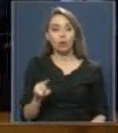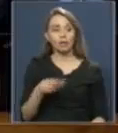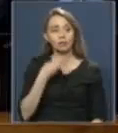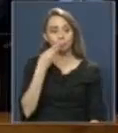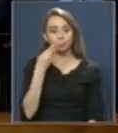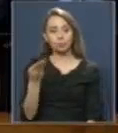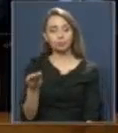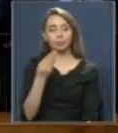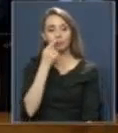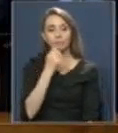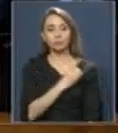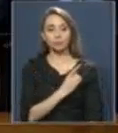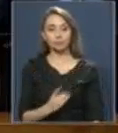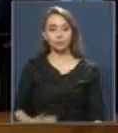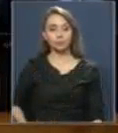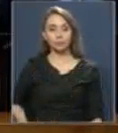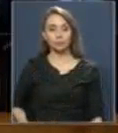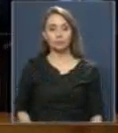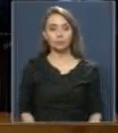palabra, diputado.